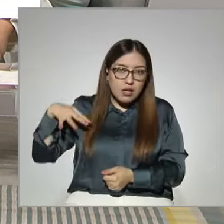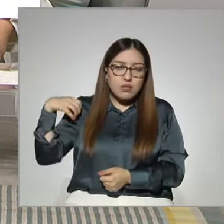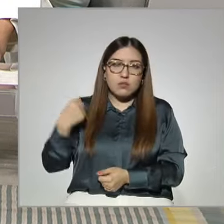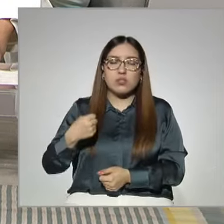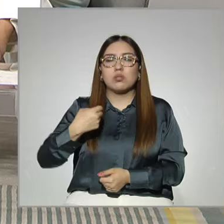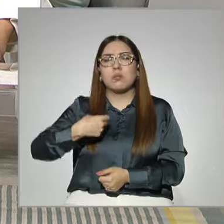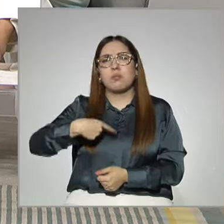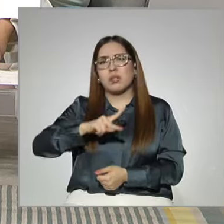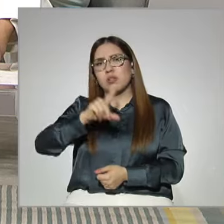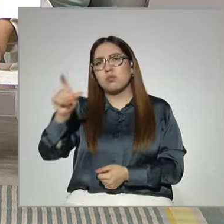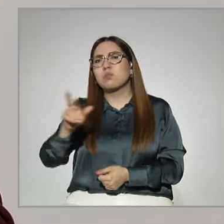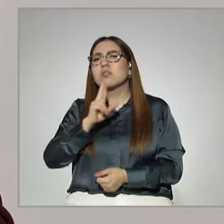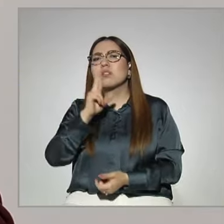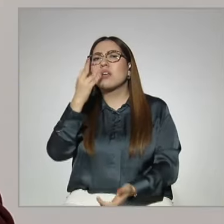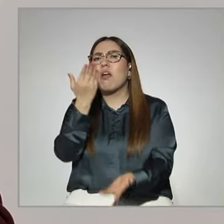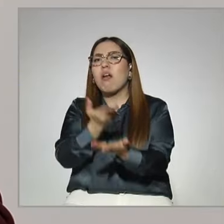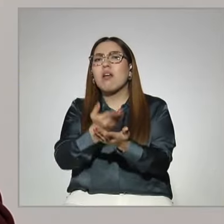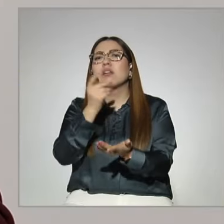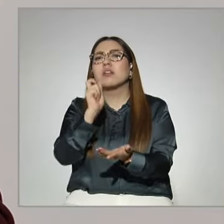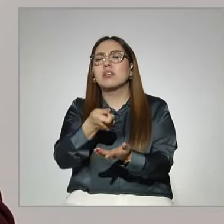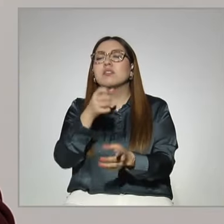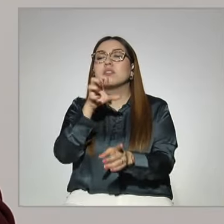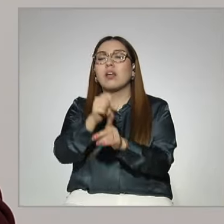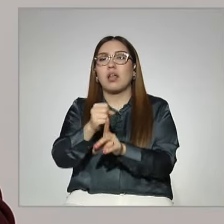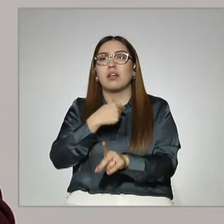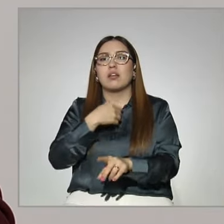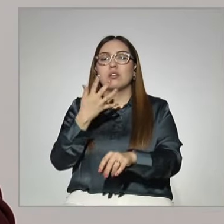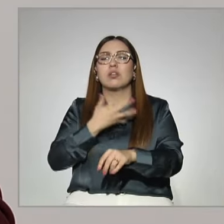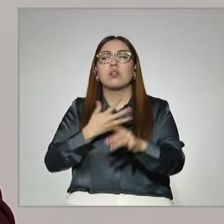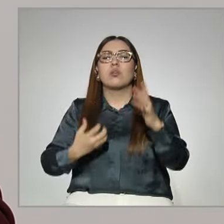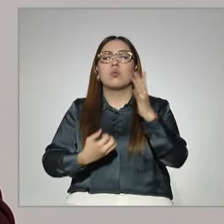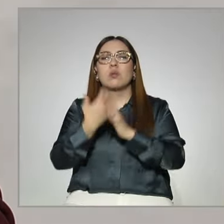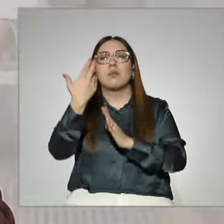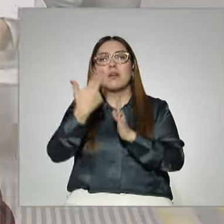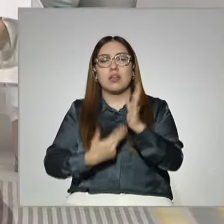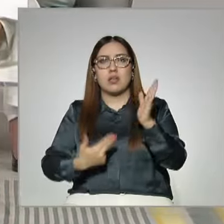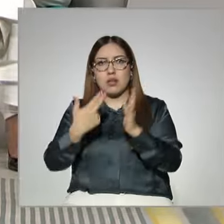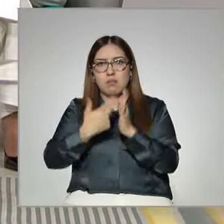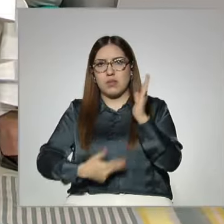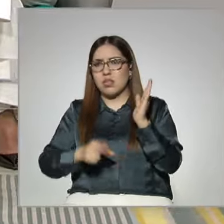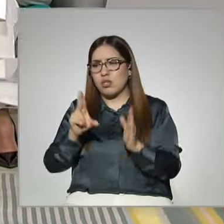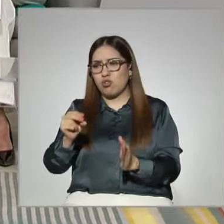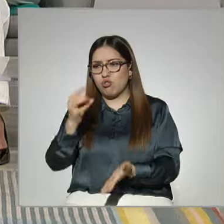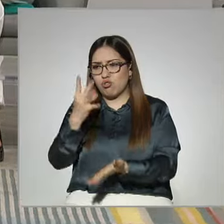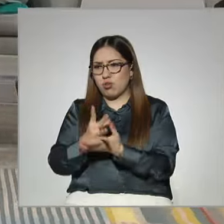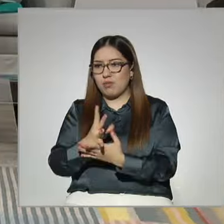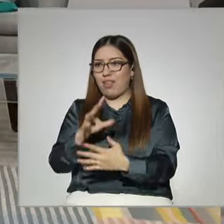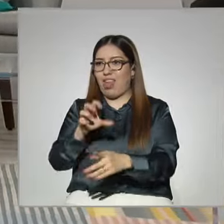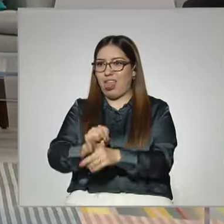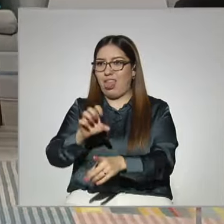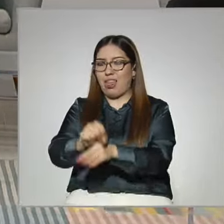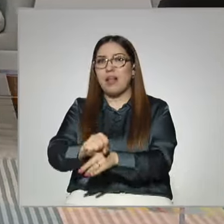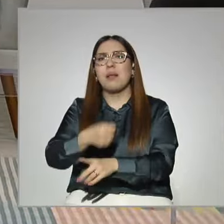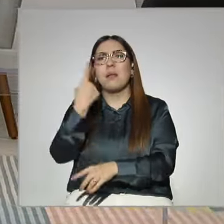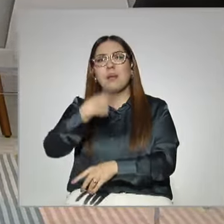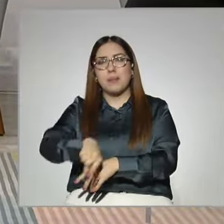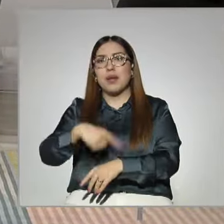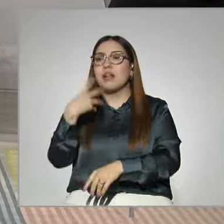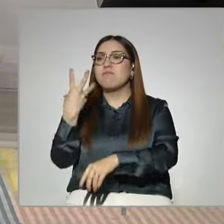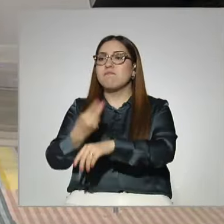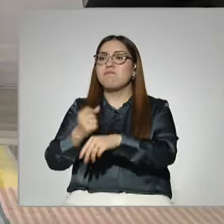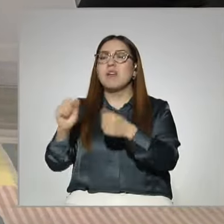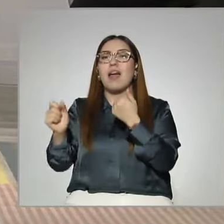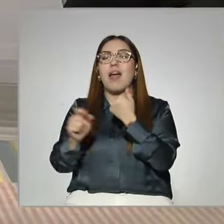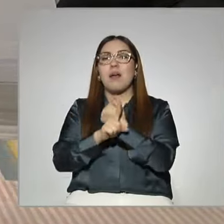resultado es obtener herramientas, no solamente para ganar más, sino para resolver incluso